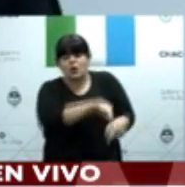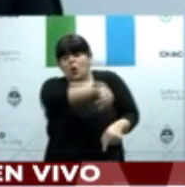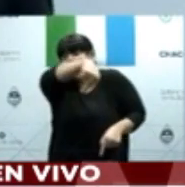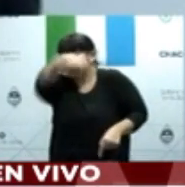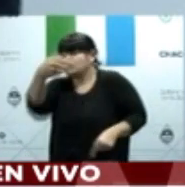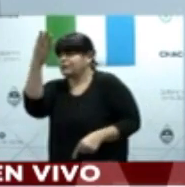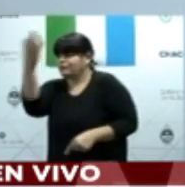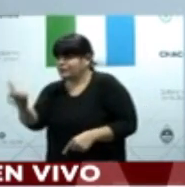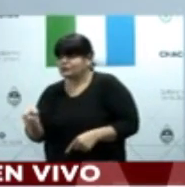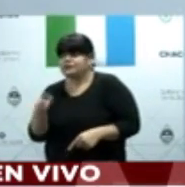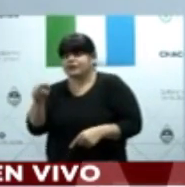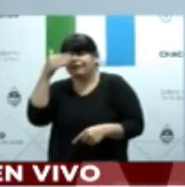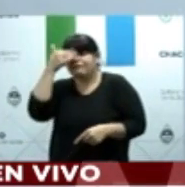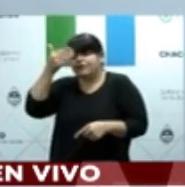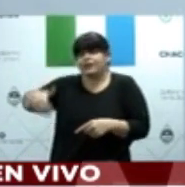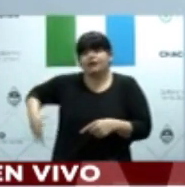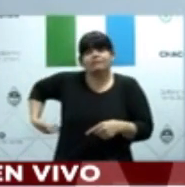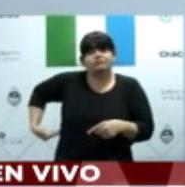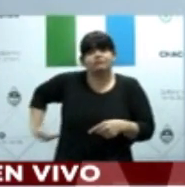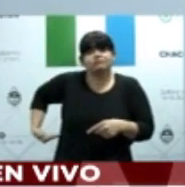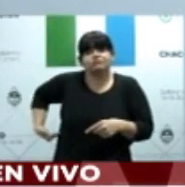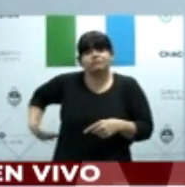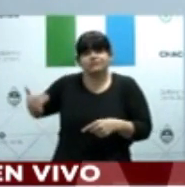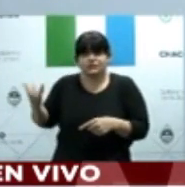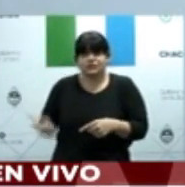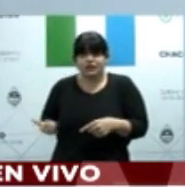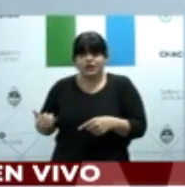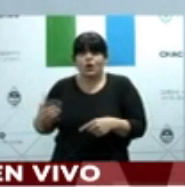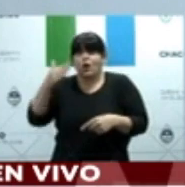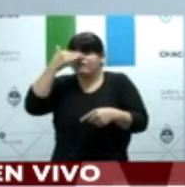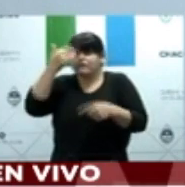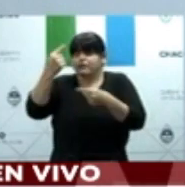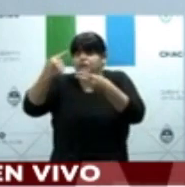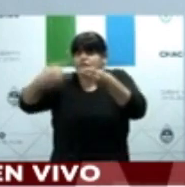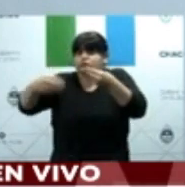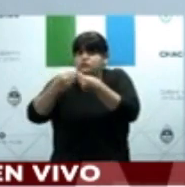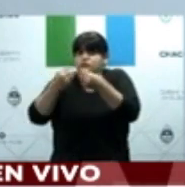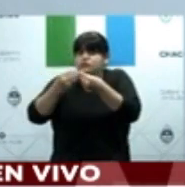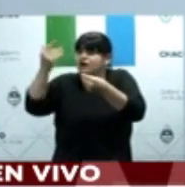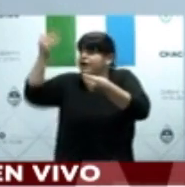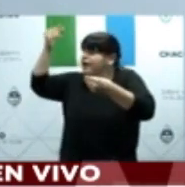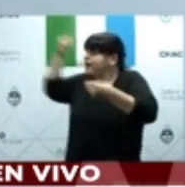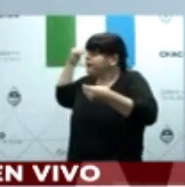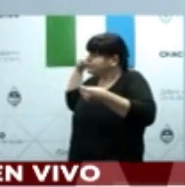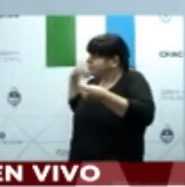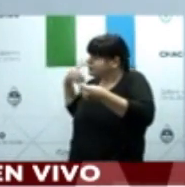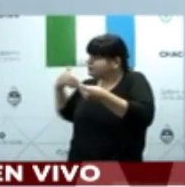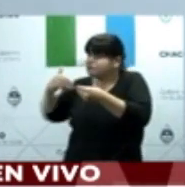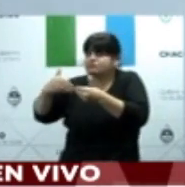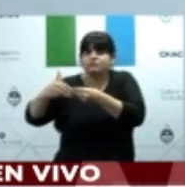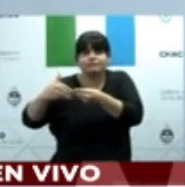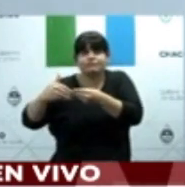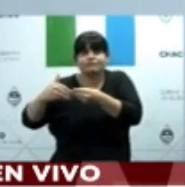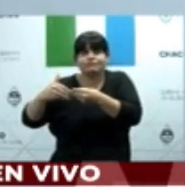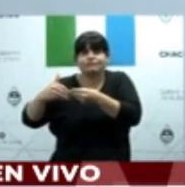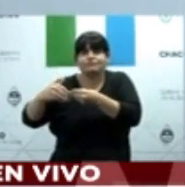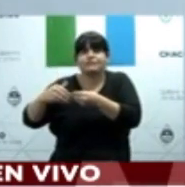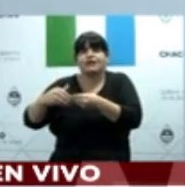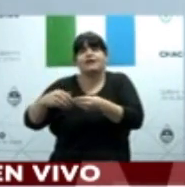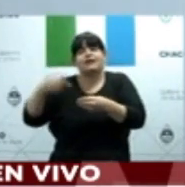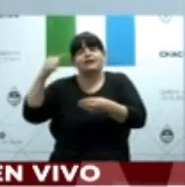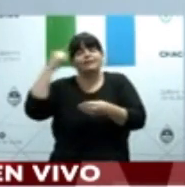que lo hacen vulnerable. ¿Cómo no vamos a tener la conciencia de ayudarlos entre todos